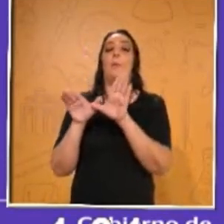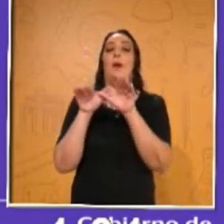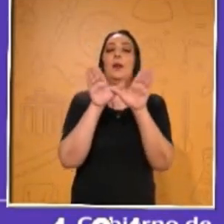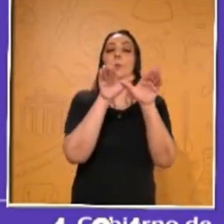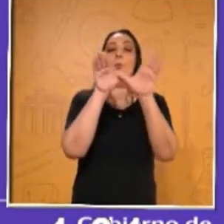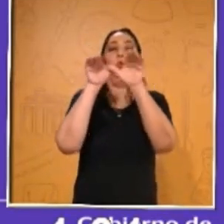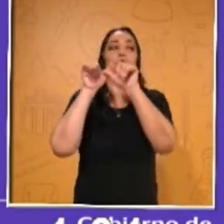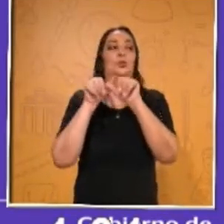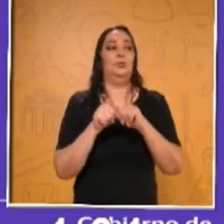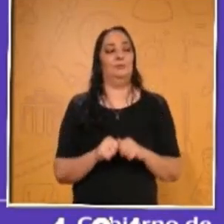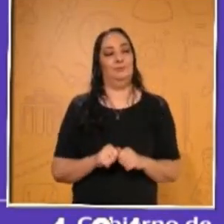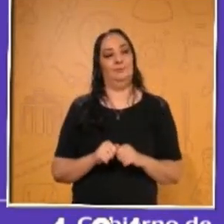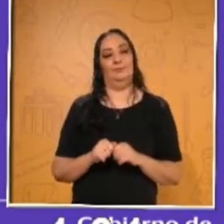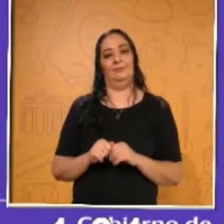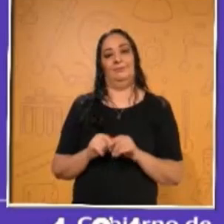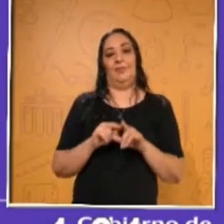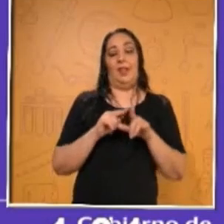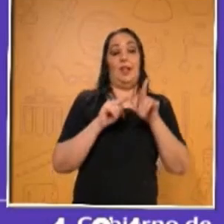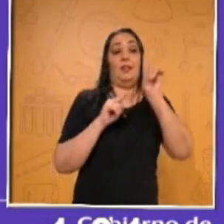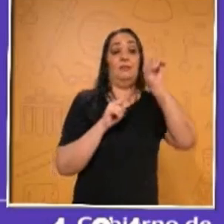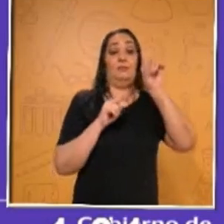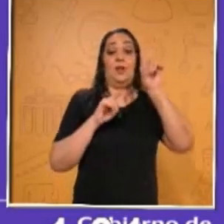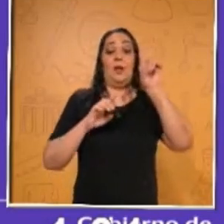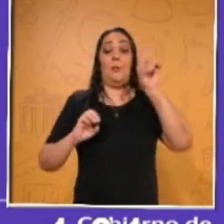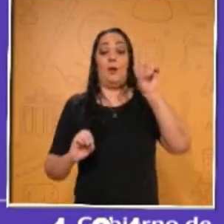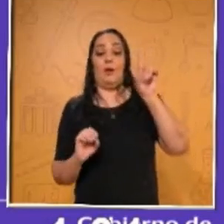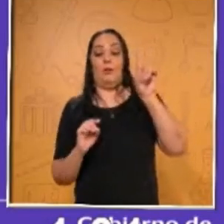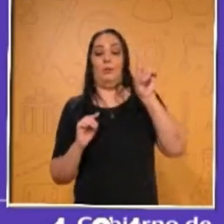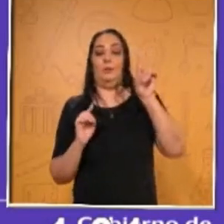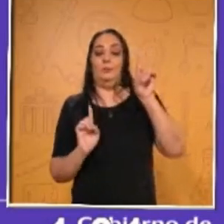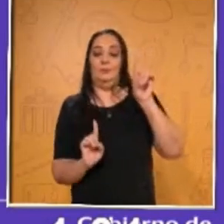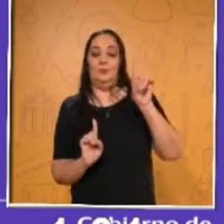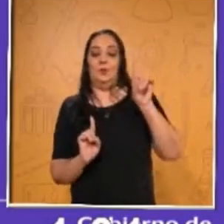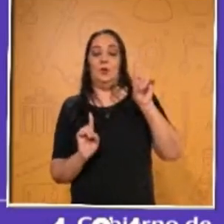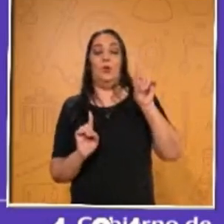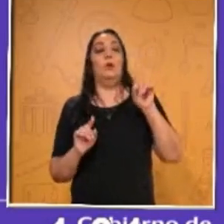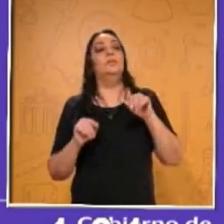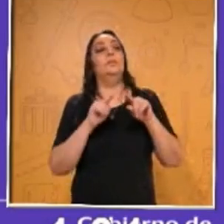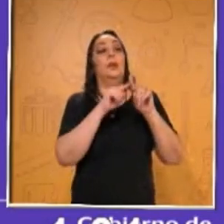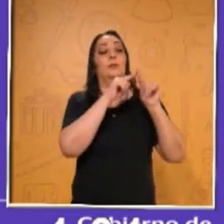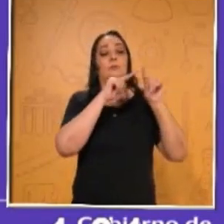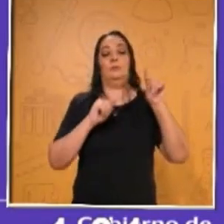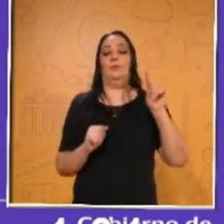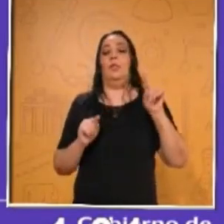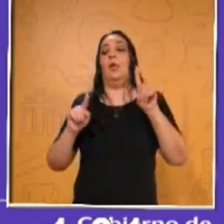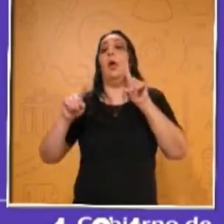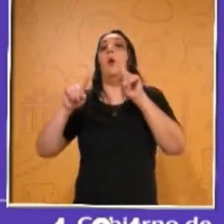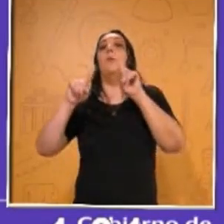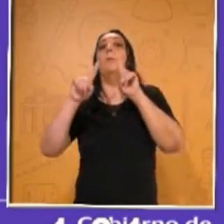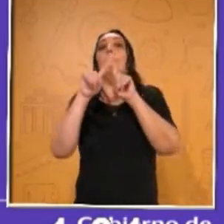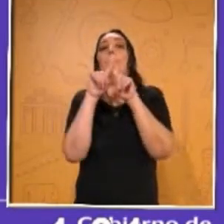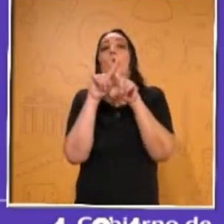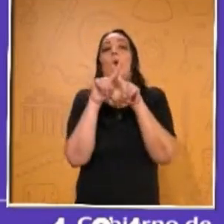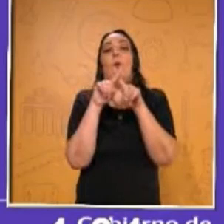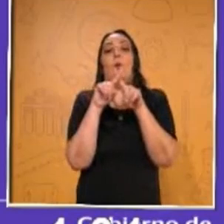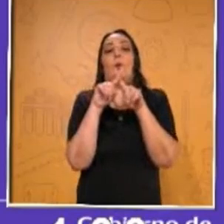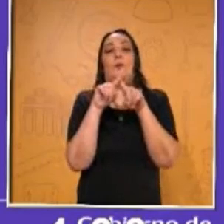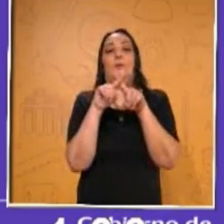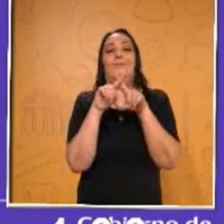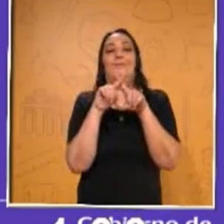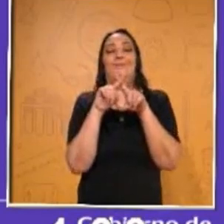Estos dos y estos dos los vas a multiplicar entre sí, por ser números fraccionarios.